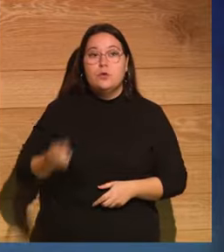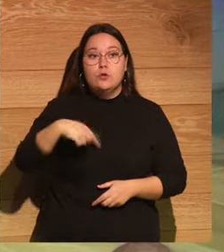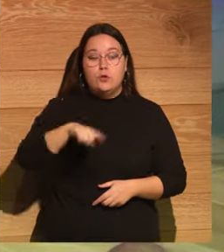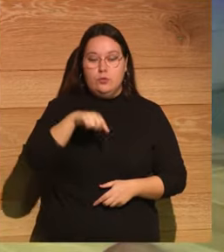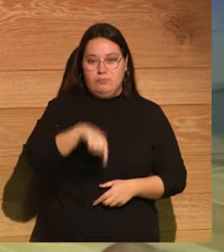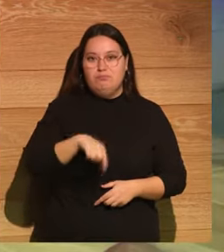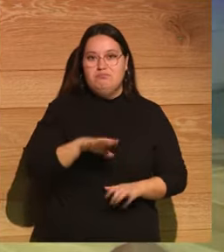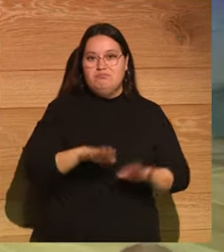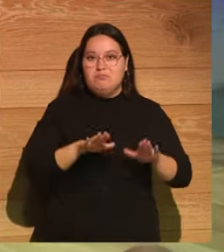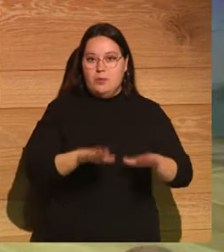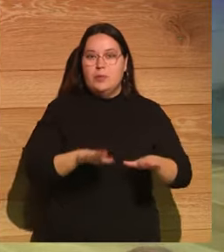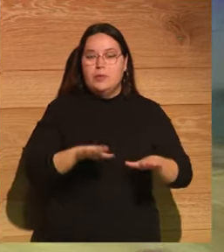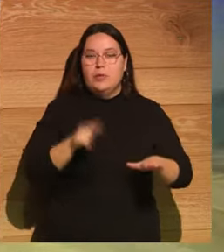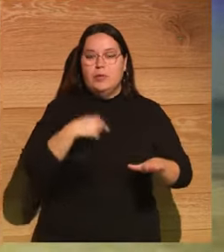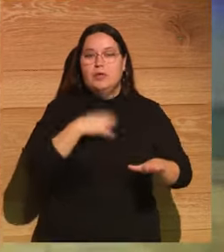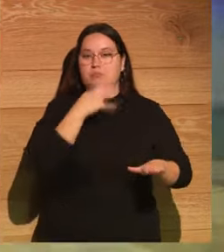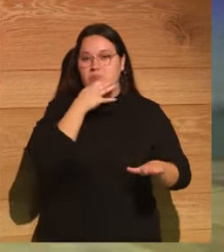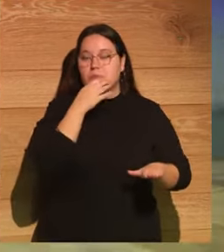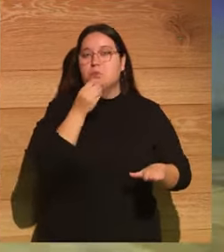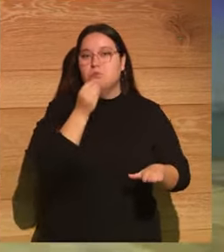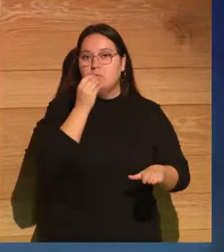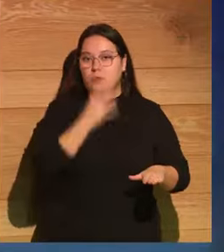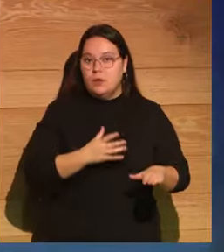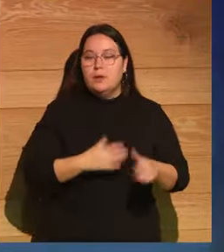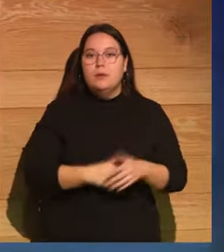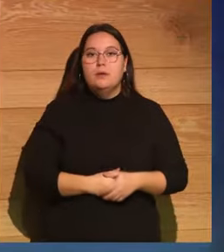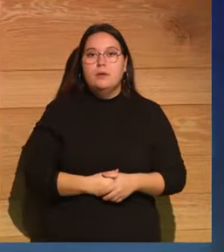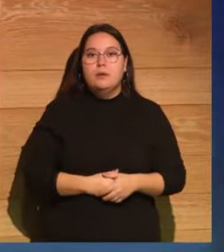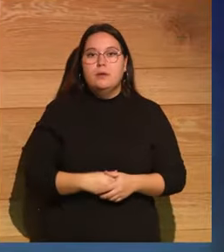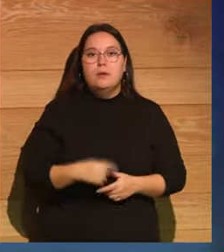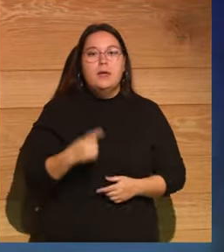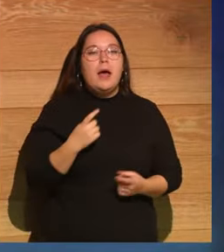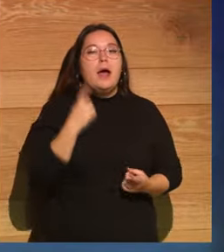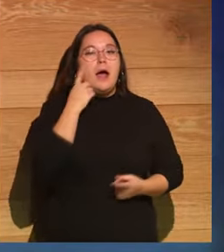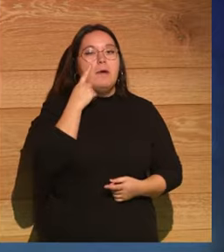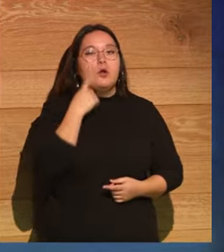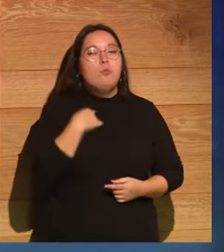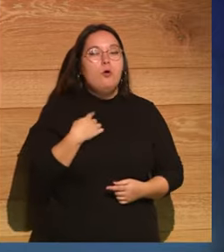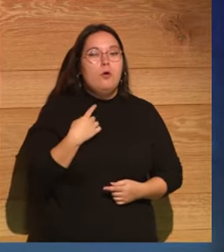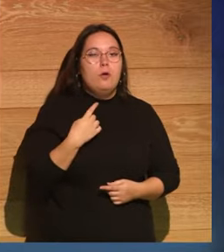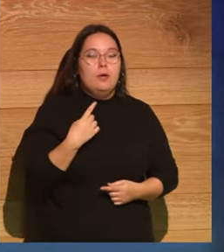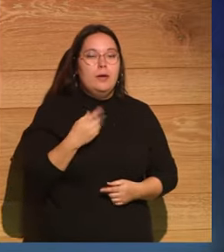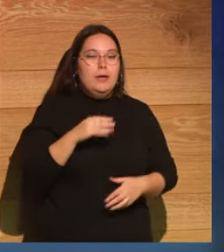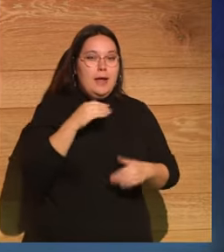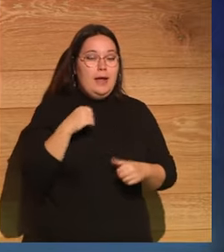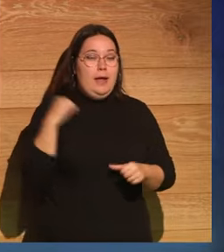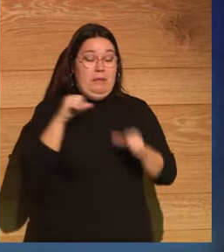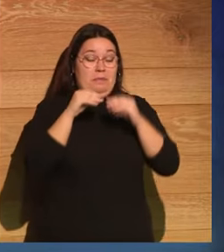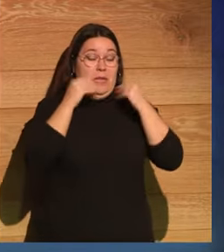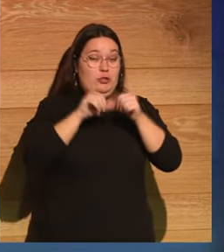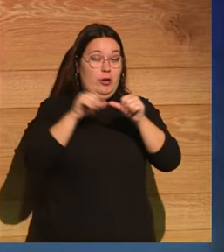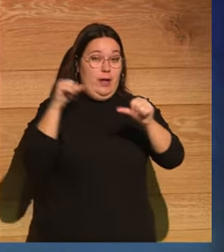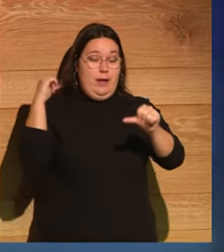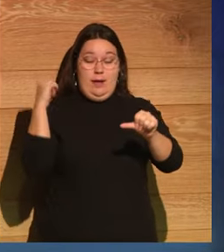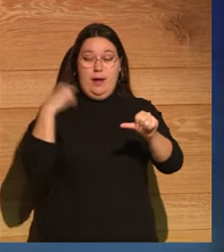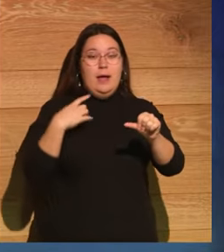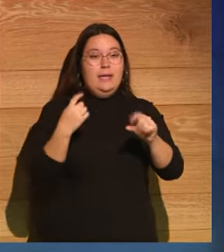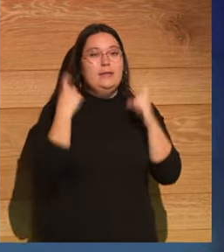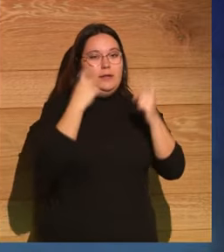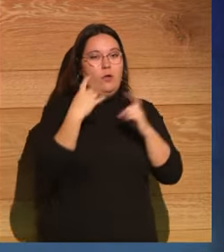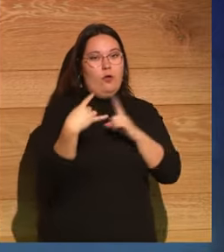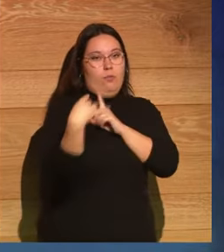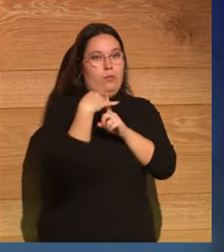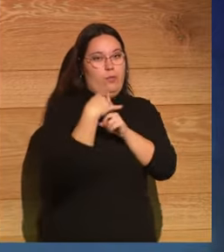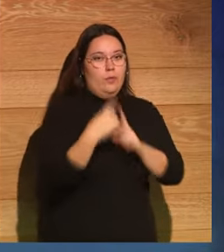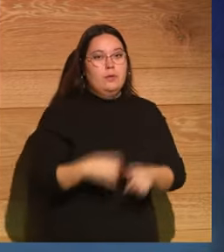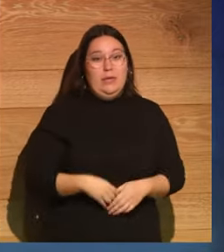pasar aquí un rato estupendo esta tarde hablando de cómo nos la han intentado colar a través de la historia, porque la desinformación es una historia muy